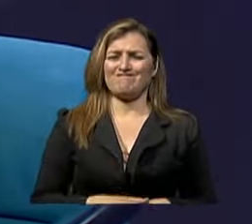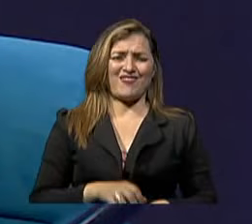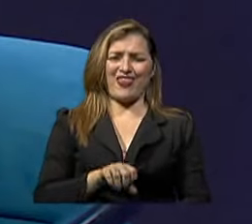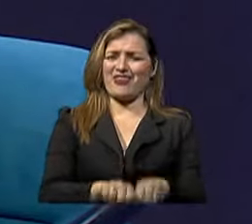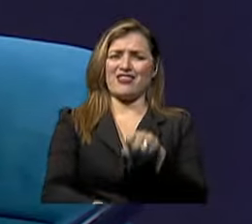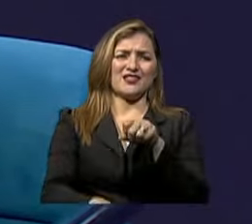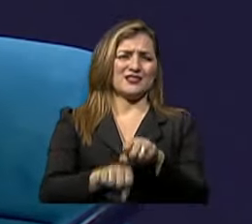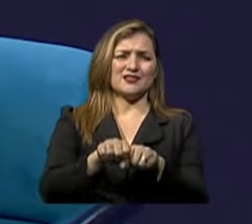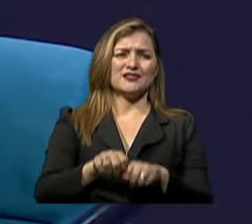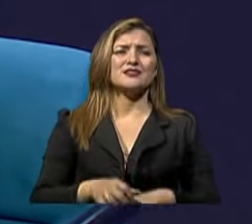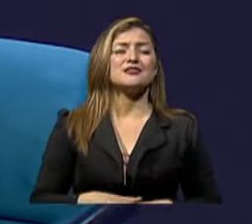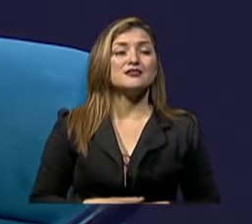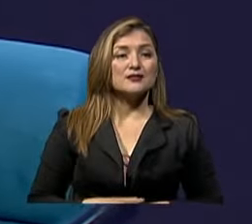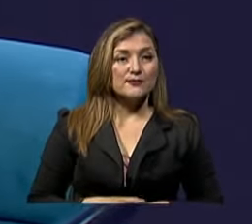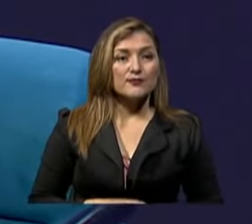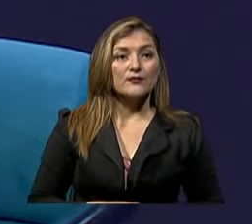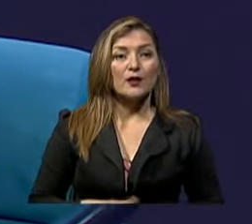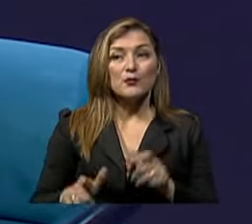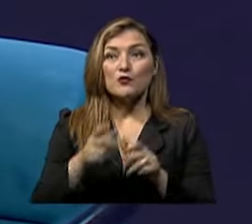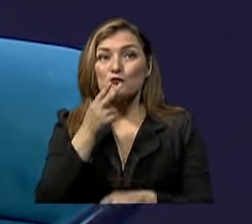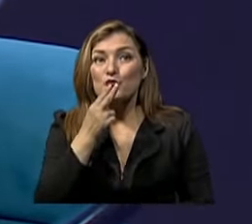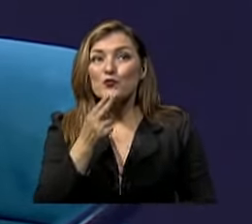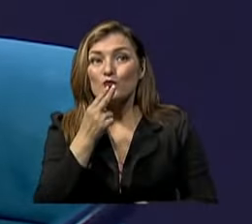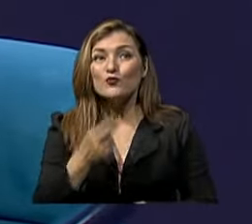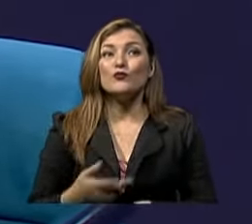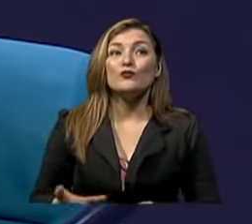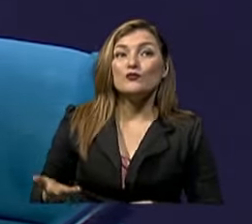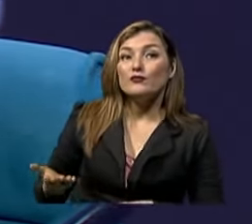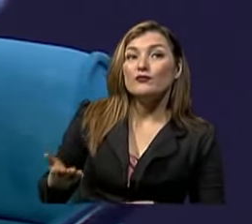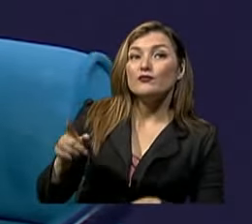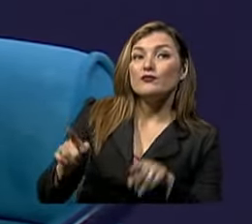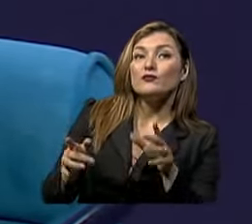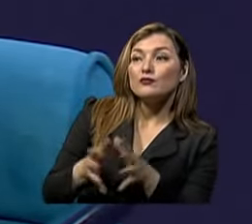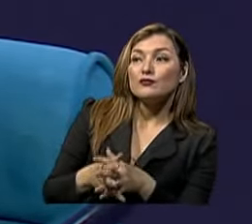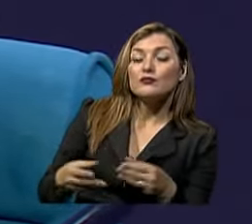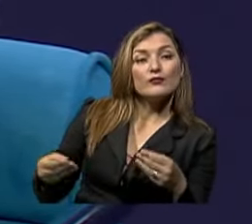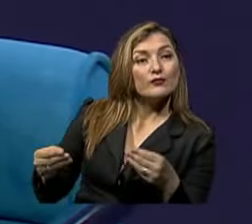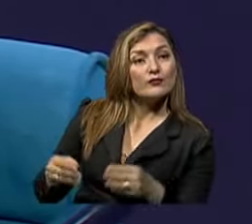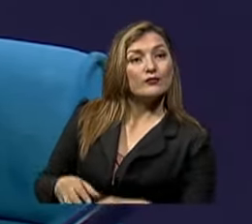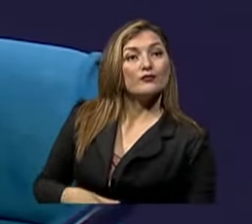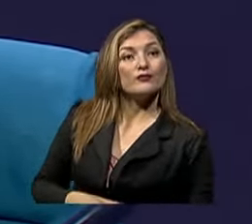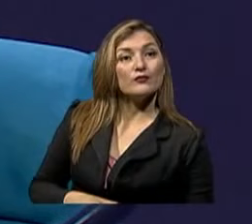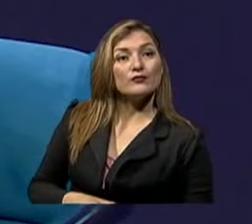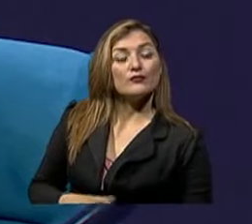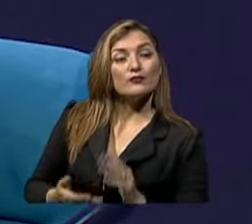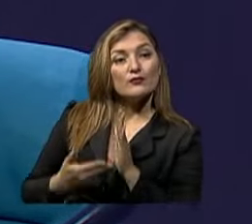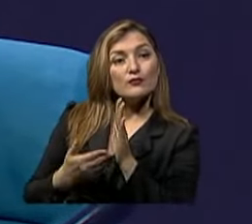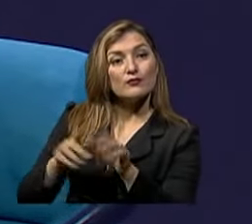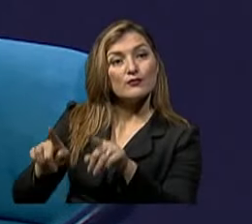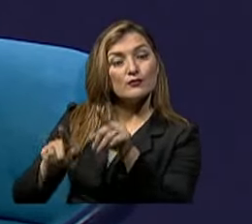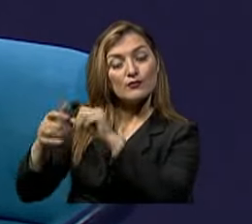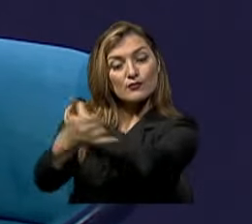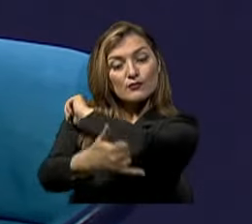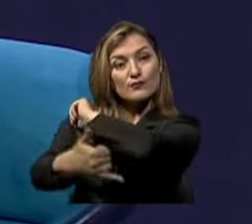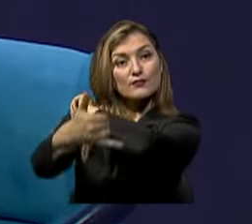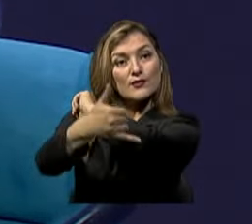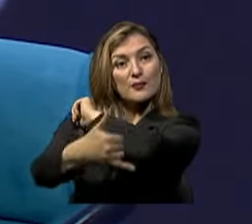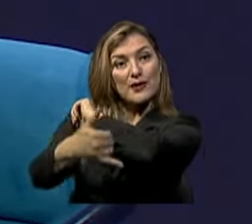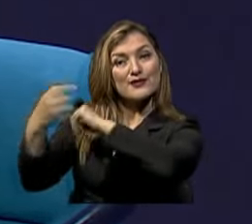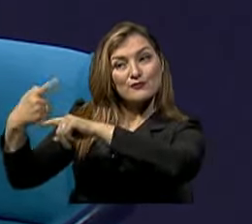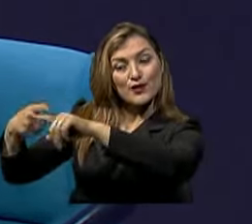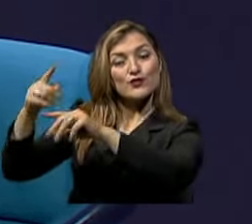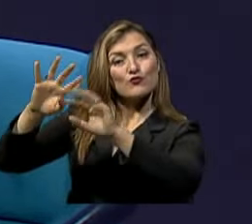Que es el cigarrillo Pero para quienes Están fumando Han aparecido alternativas Que han demostrado En varios países Ser